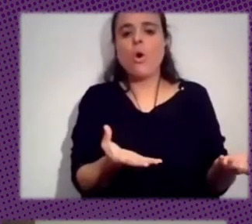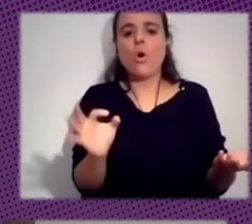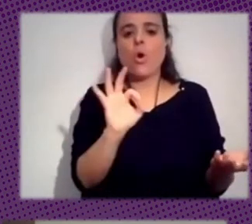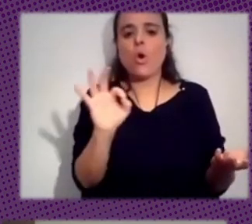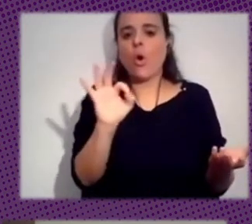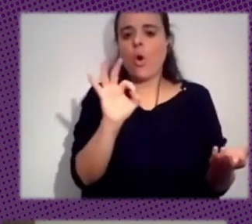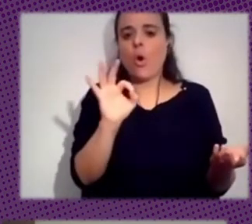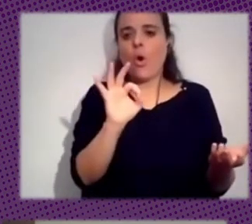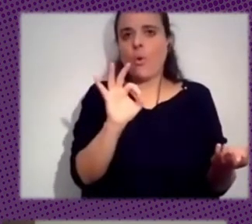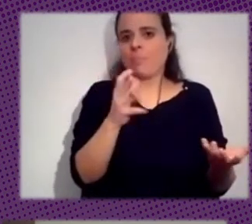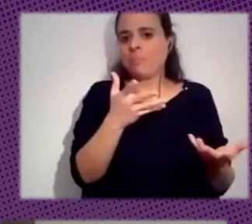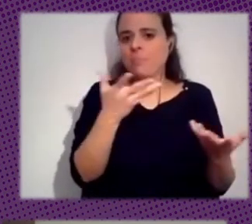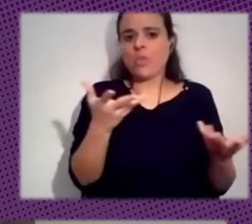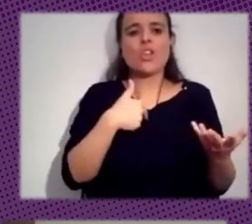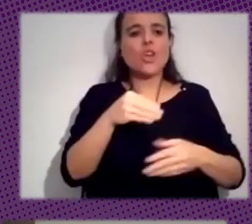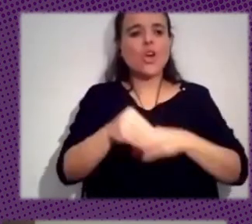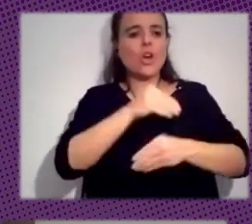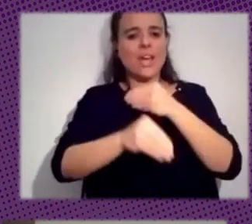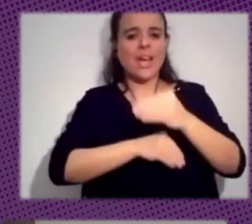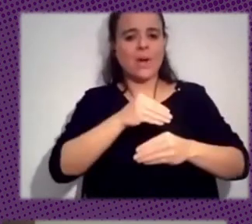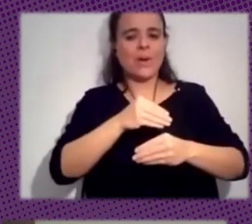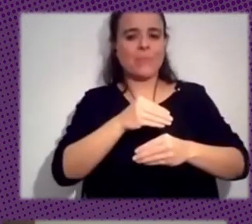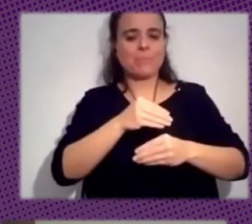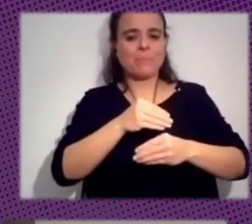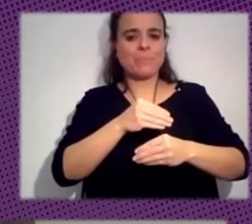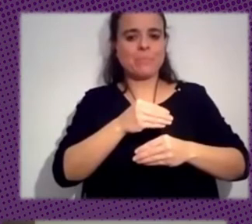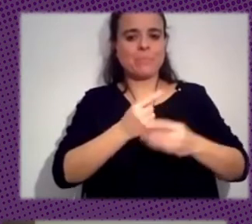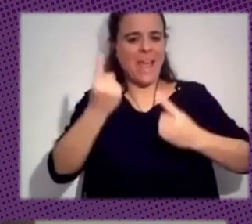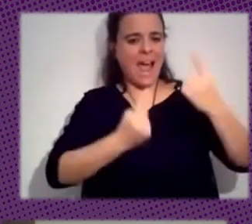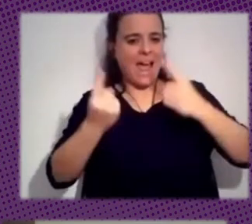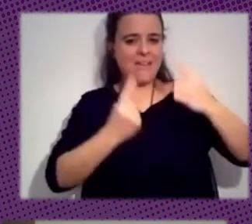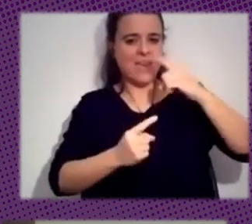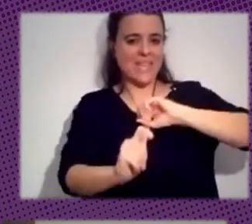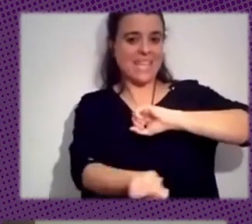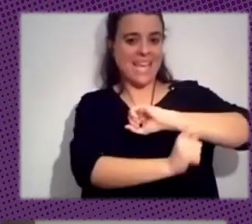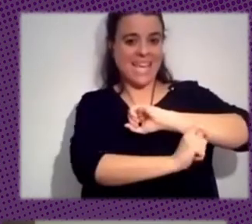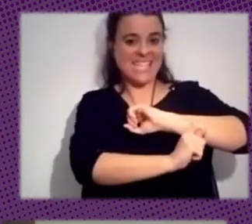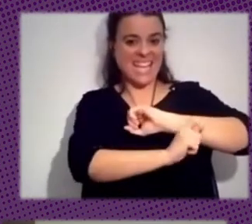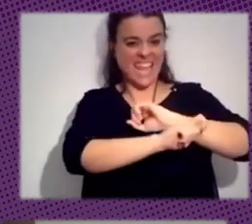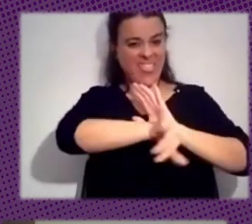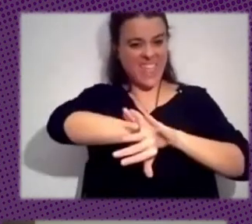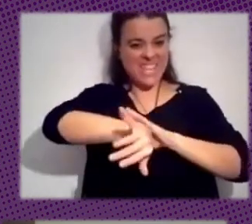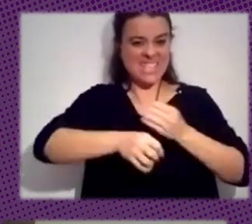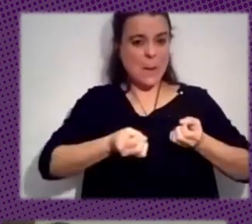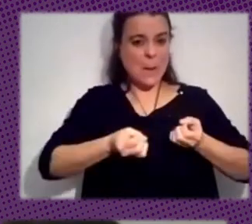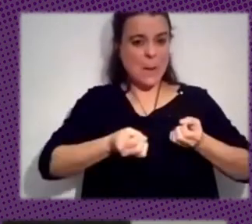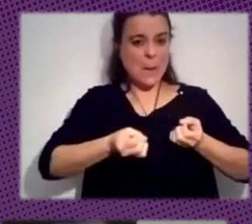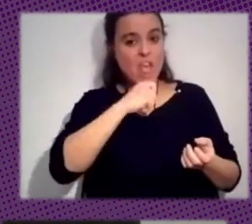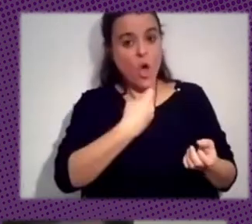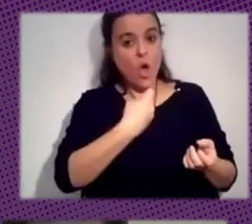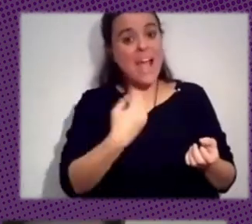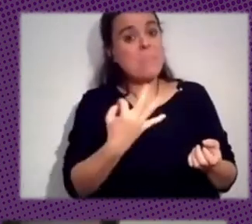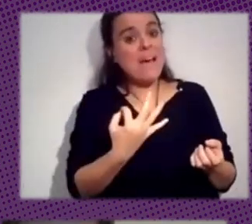digamos, acentuando que a veces, muchas veces, la estrategia, ¿no?, de la otra derecha, de estos mensajes de odio, que tú reacciones para darle alta voz y